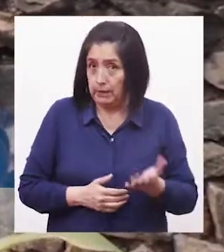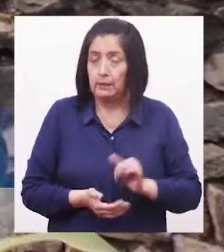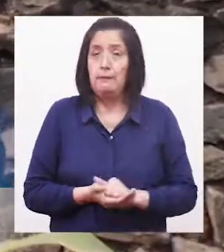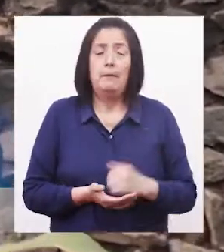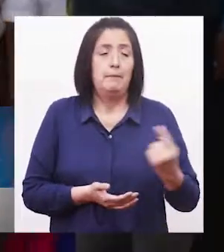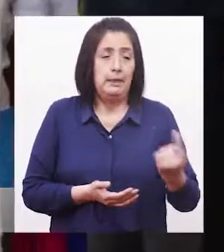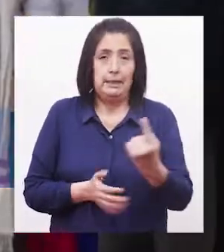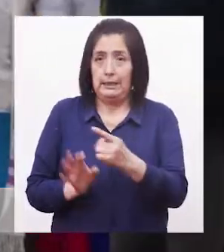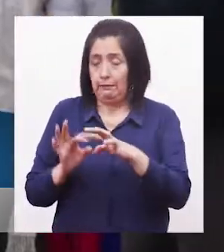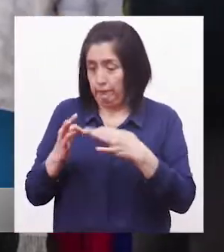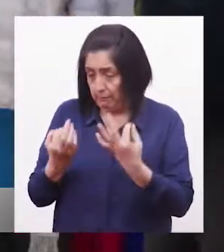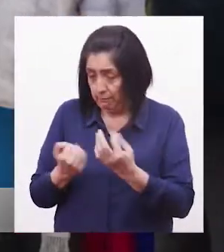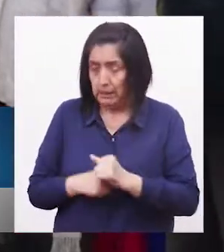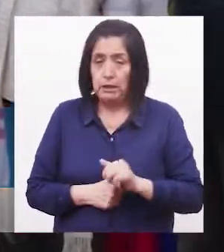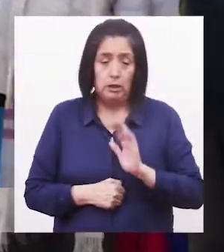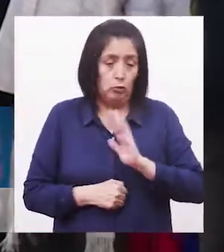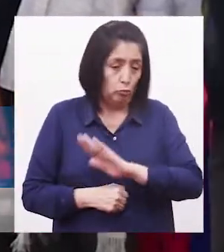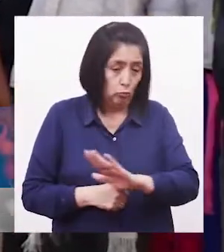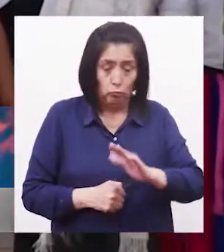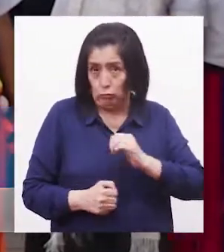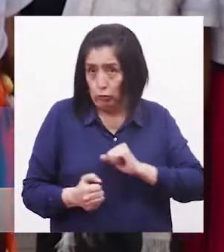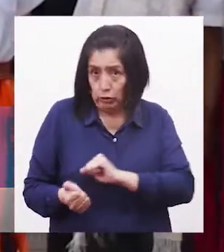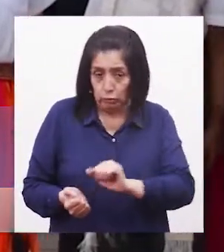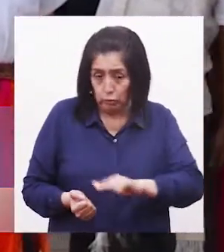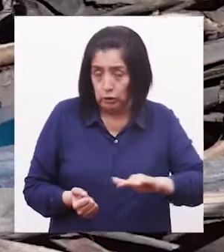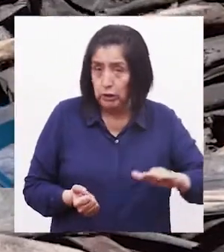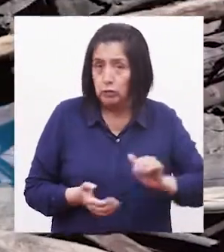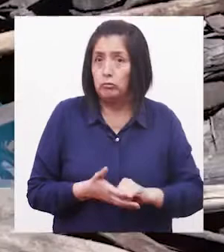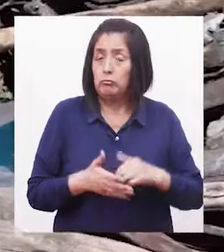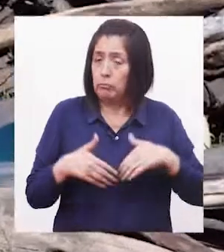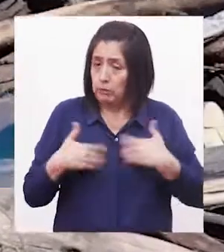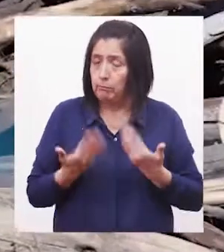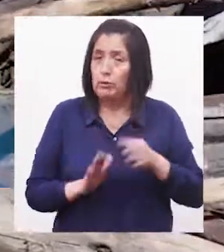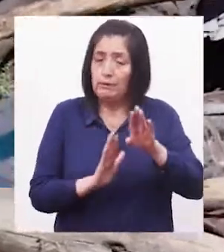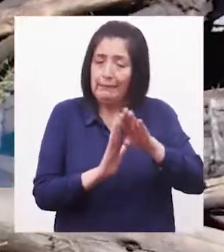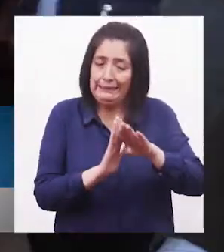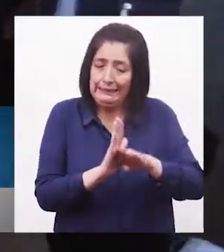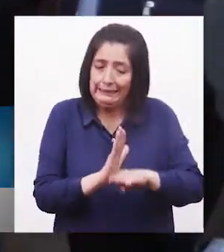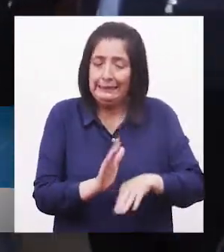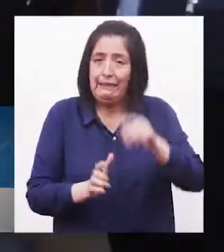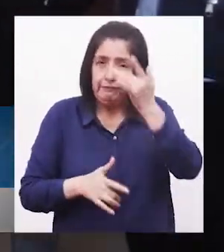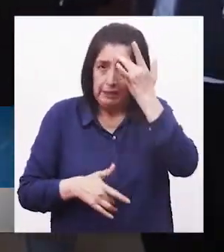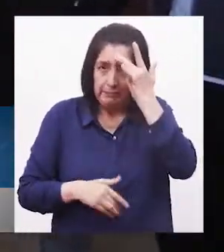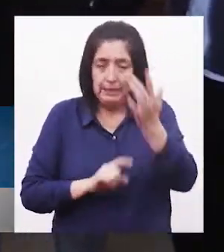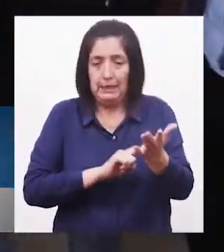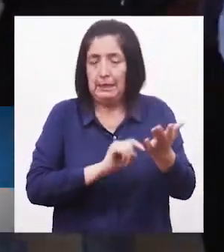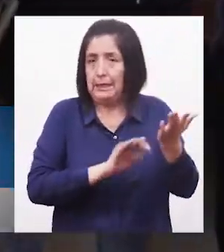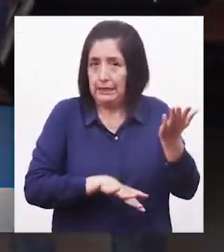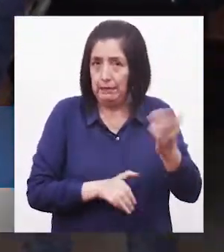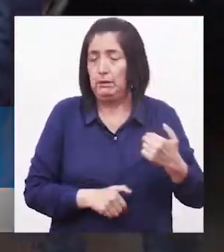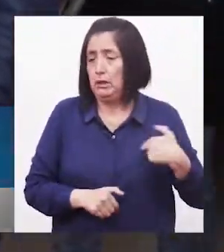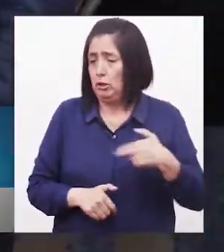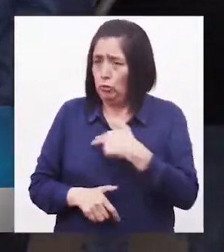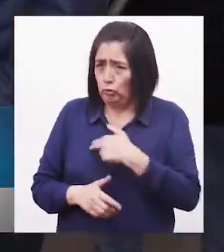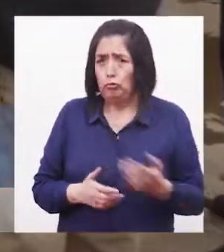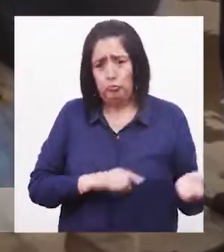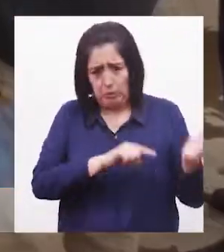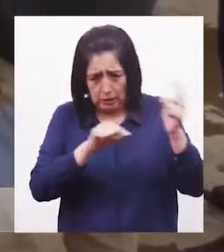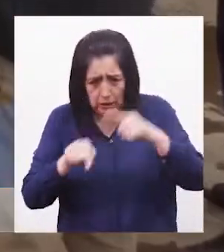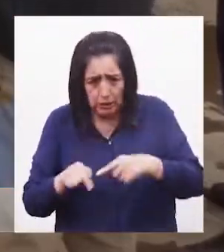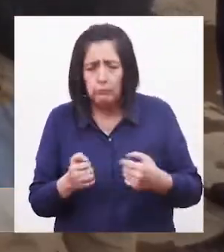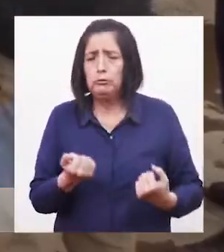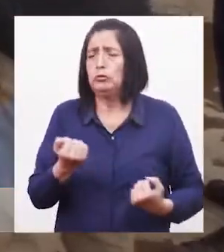cada familia de sus hijos menores, para poder disminuir la anemia. Entonces venimos también con asistencia